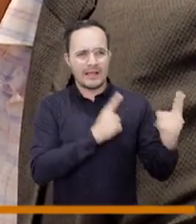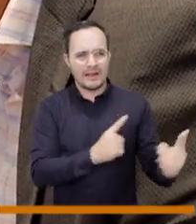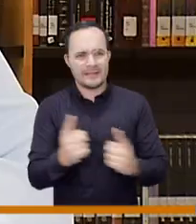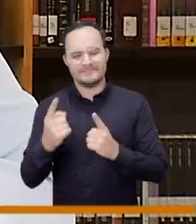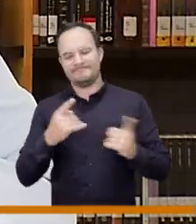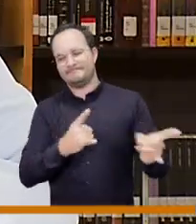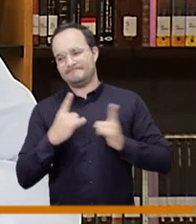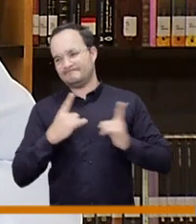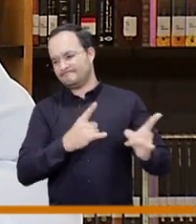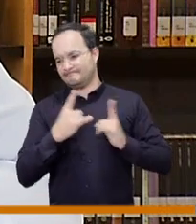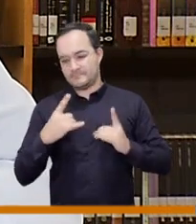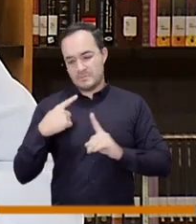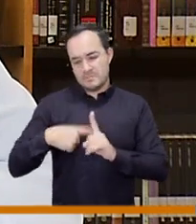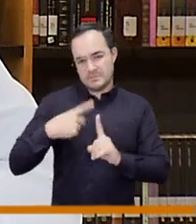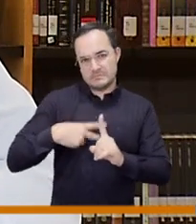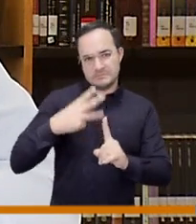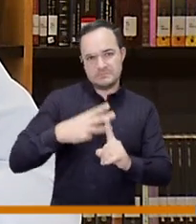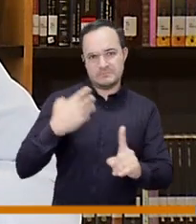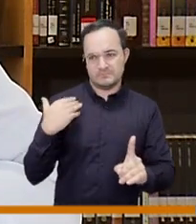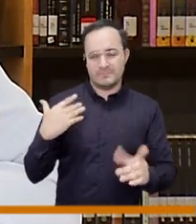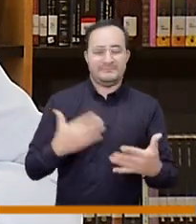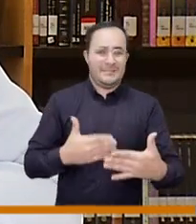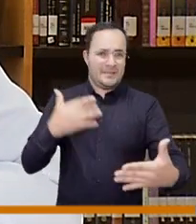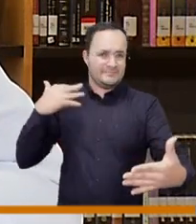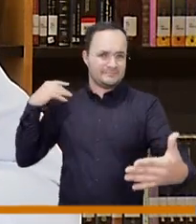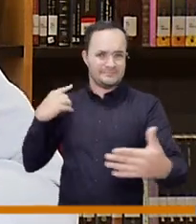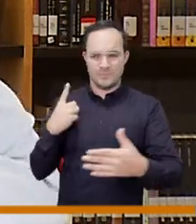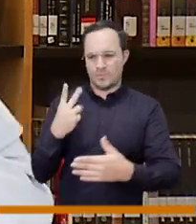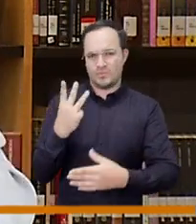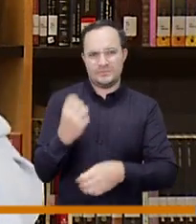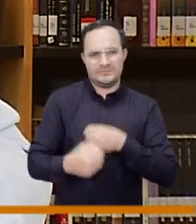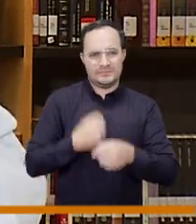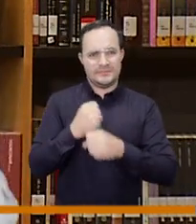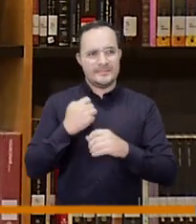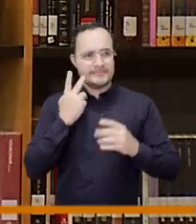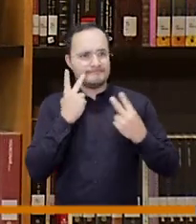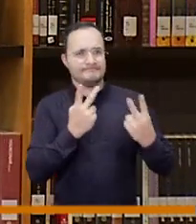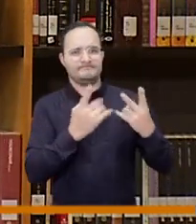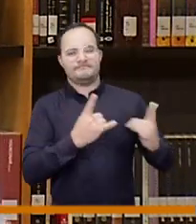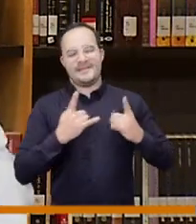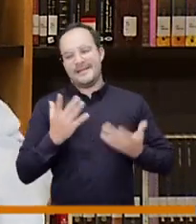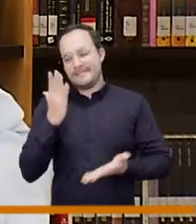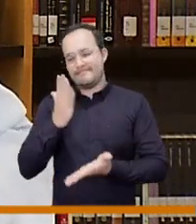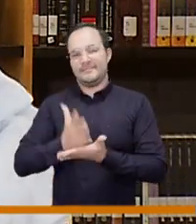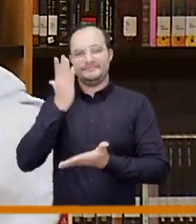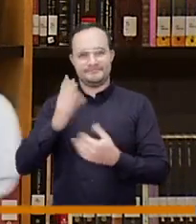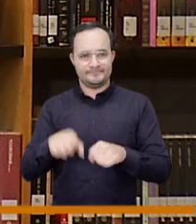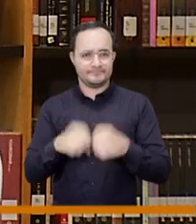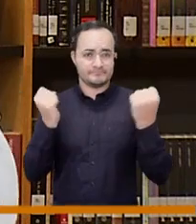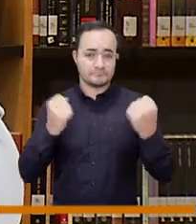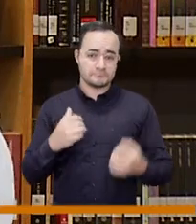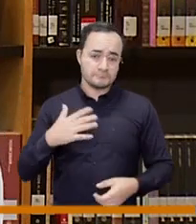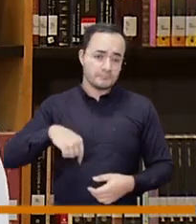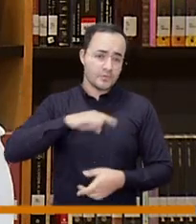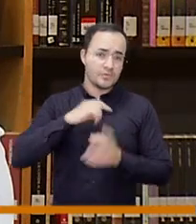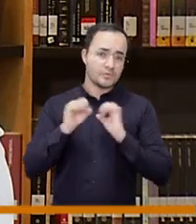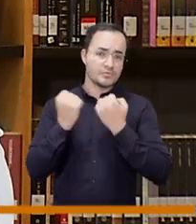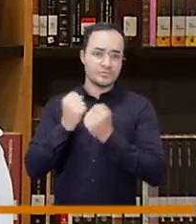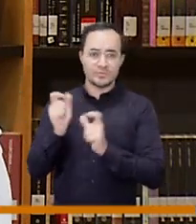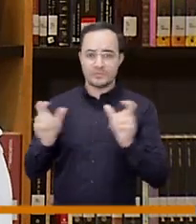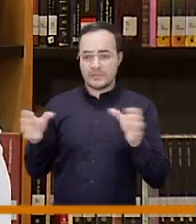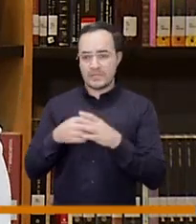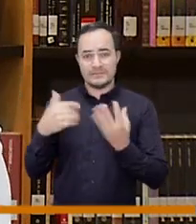en estos últimos meses y en estos últimos años para la ciudad yo creo que ahí también se hizo un daño y nosotros como